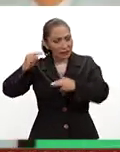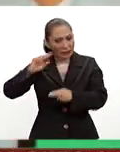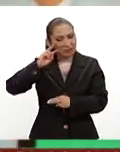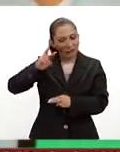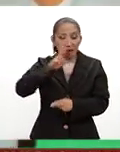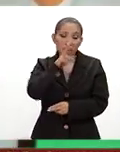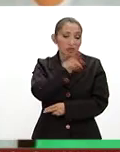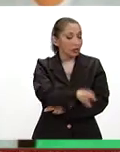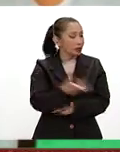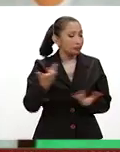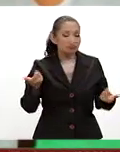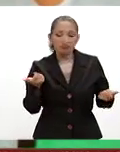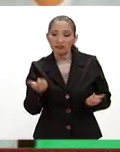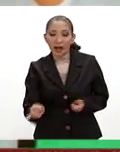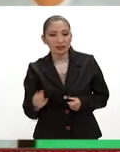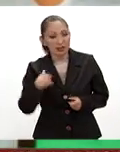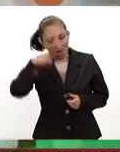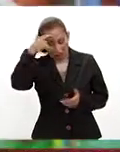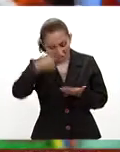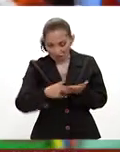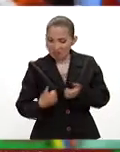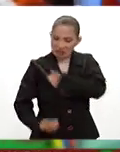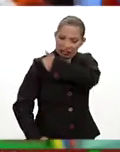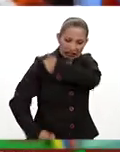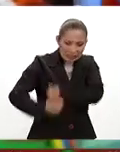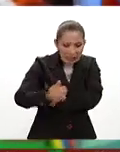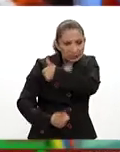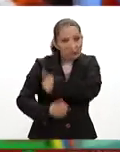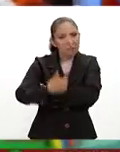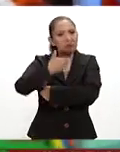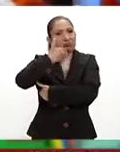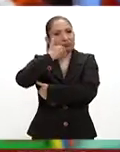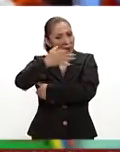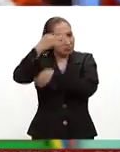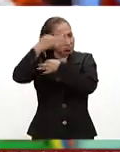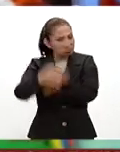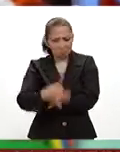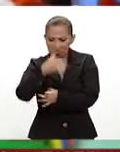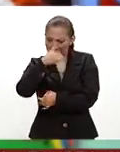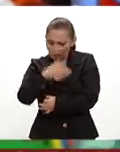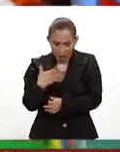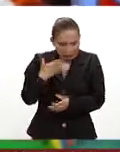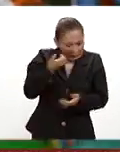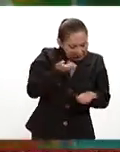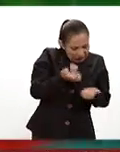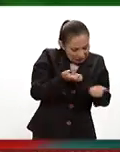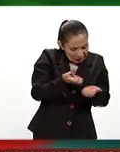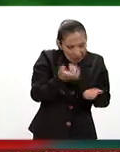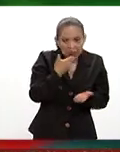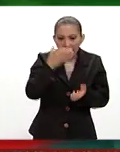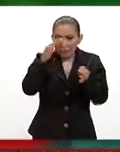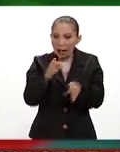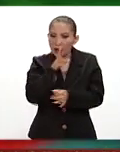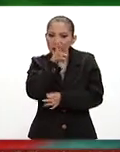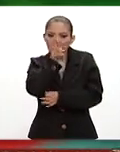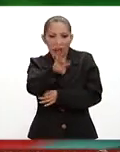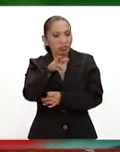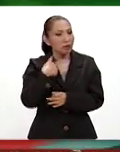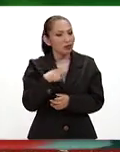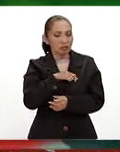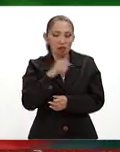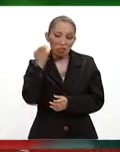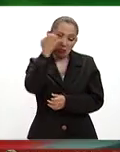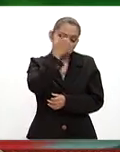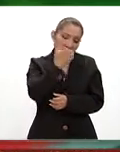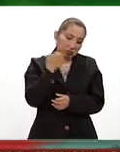están los resultados, la gente creo que compitió muy duro, se preparó muy fuerte para poder llegar a este resultado, que nosotros lo